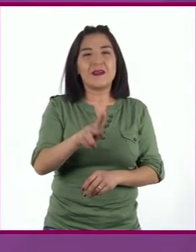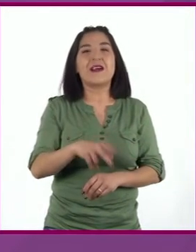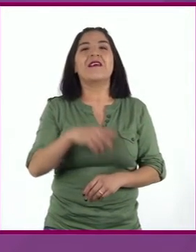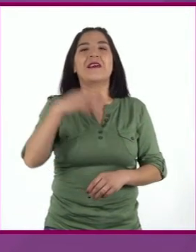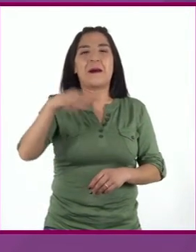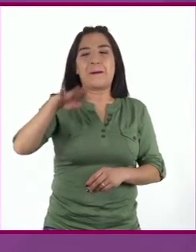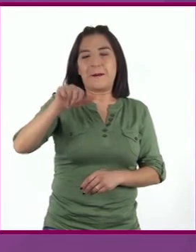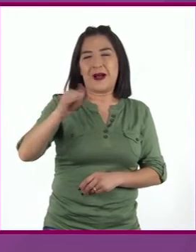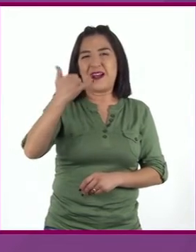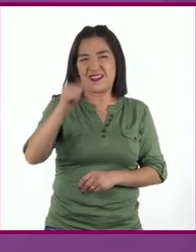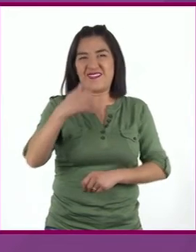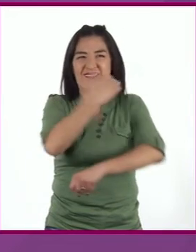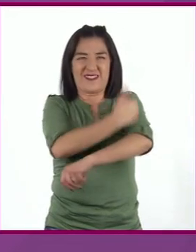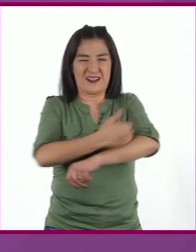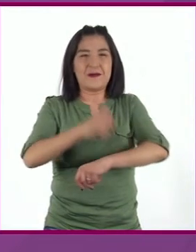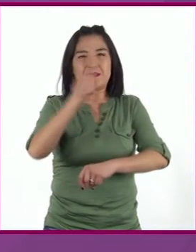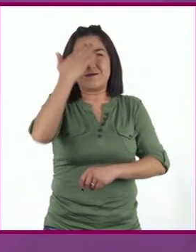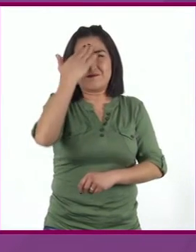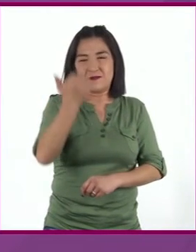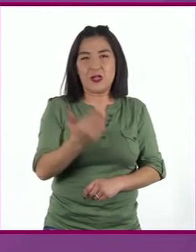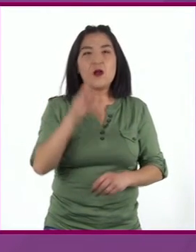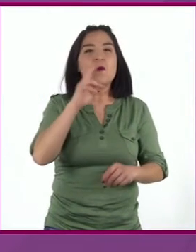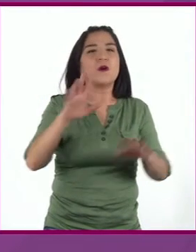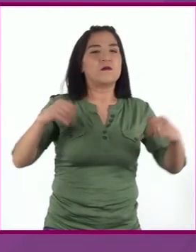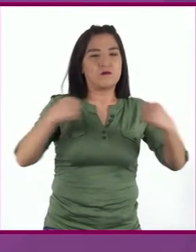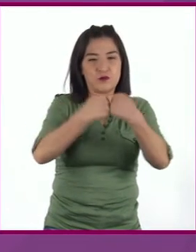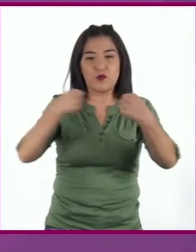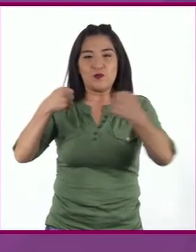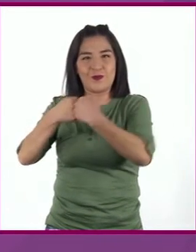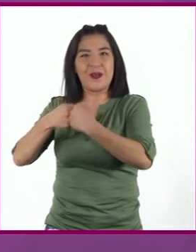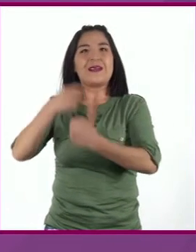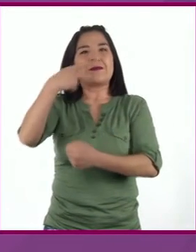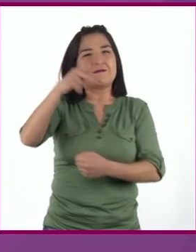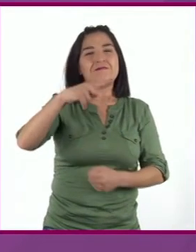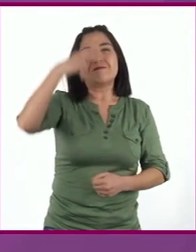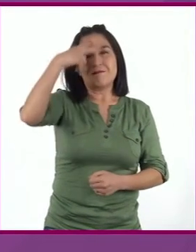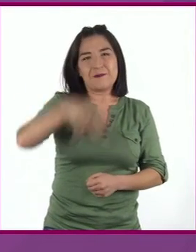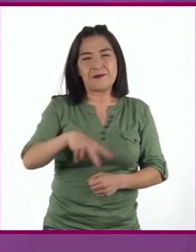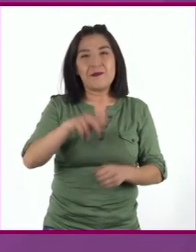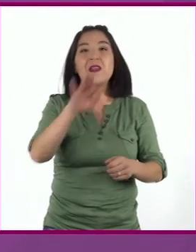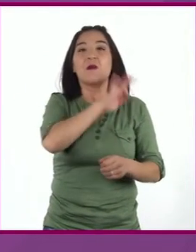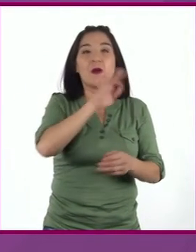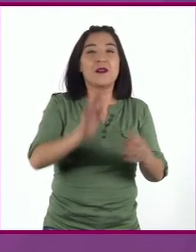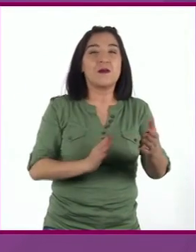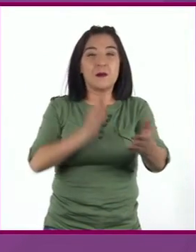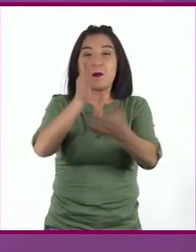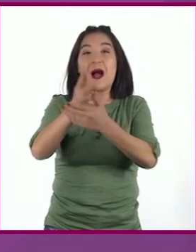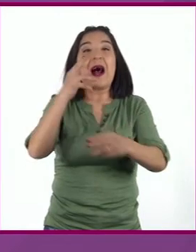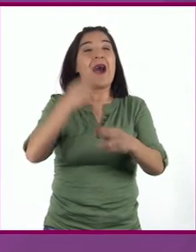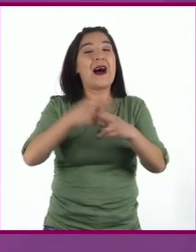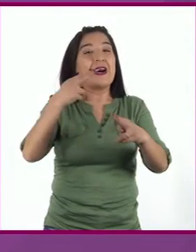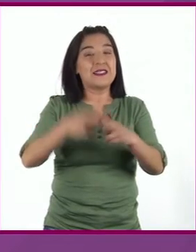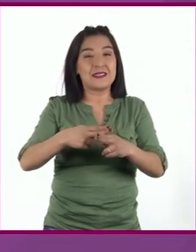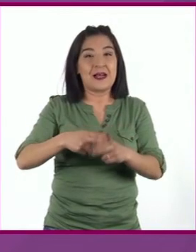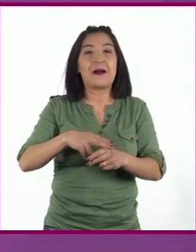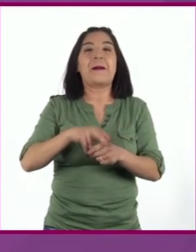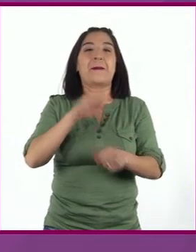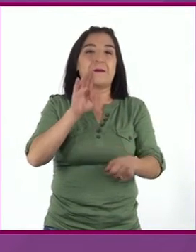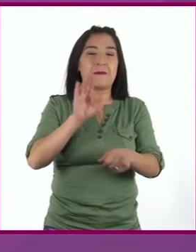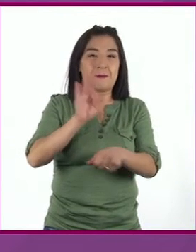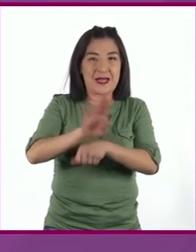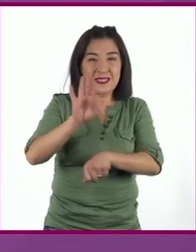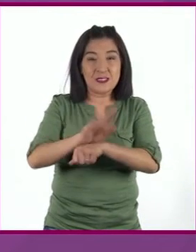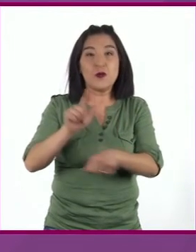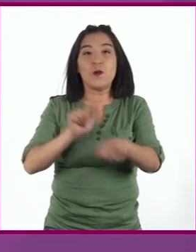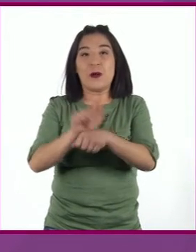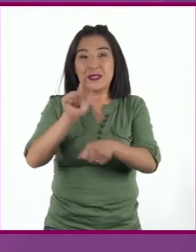maya desborda las actuales fronteras mexicanas Extendiéndose hacia Belice, Guatemala y